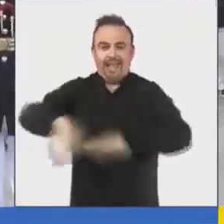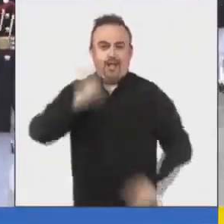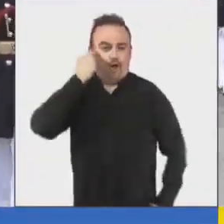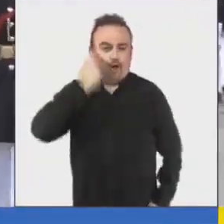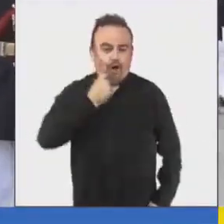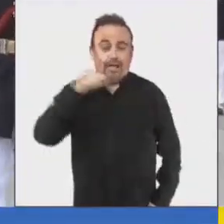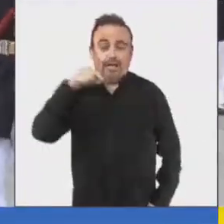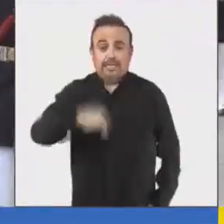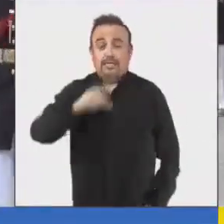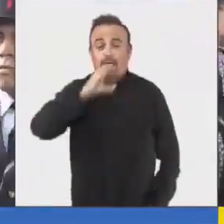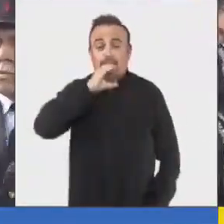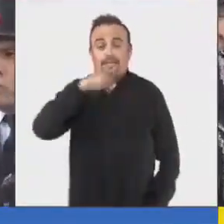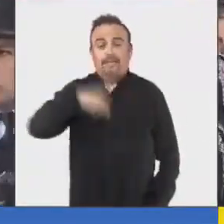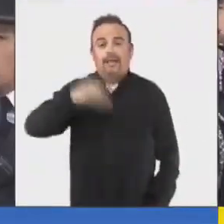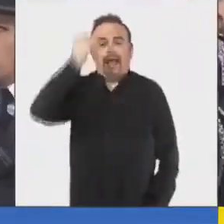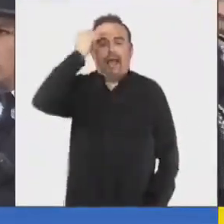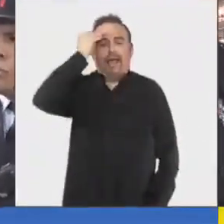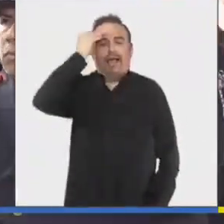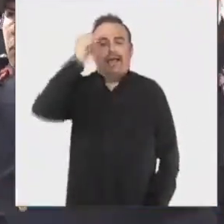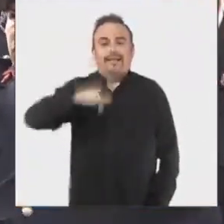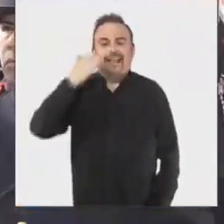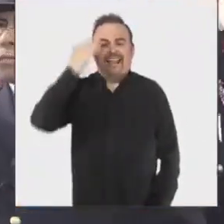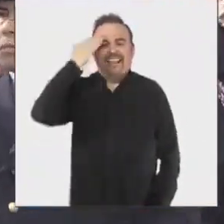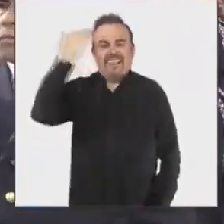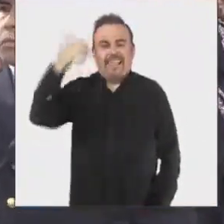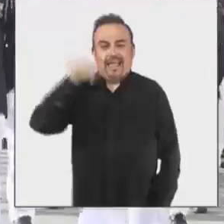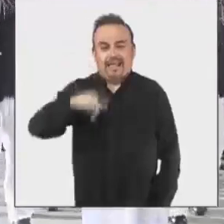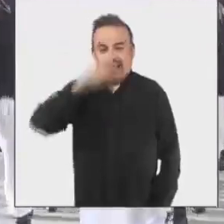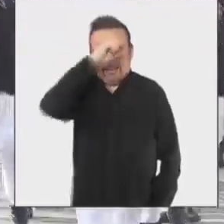Concepción conmemoró su Día Institucional.